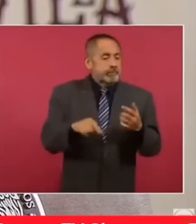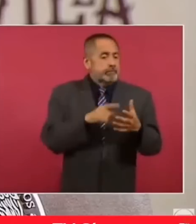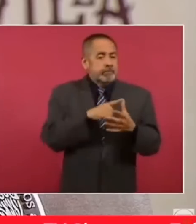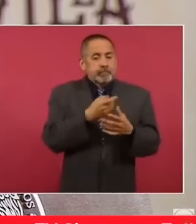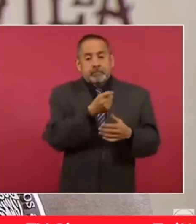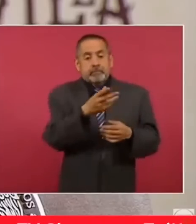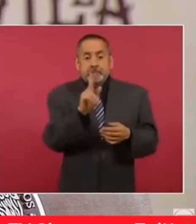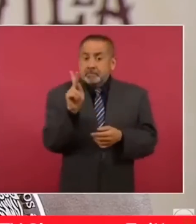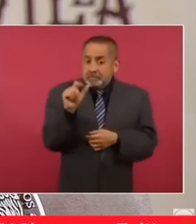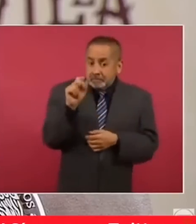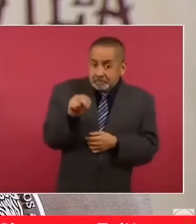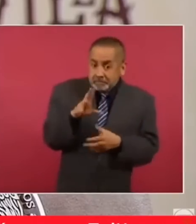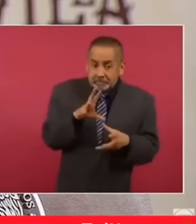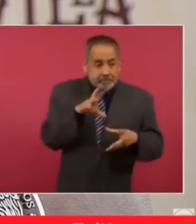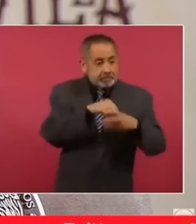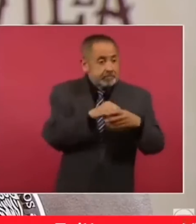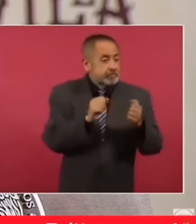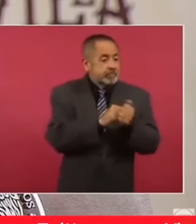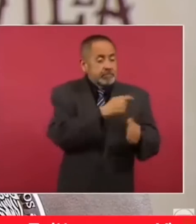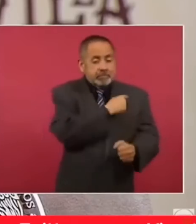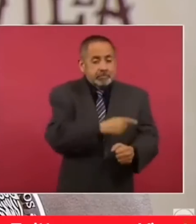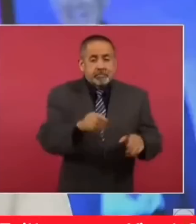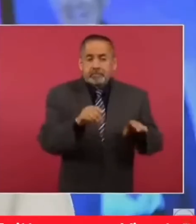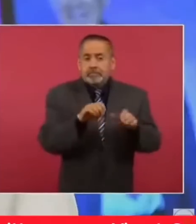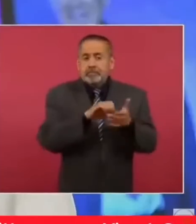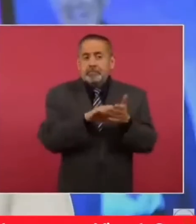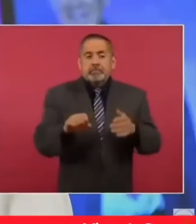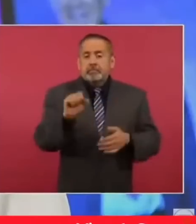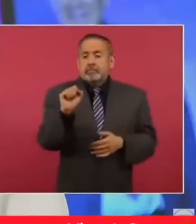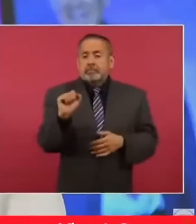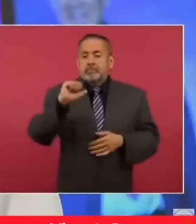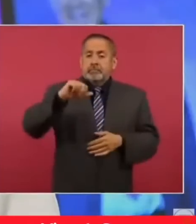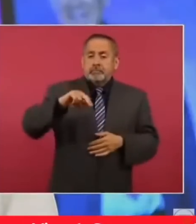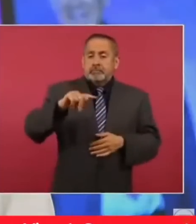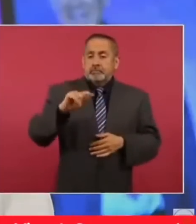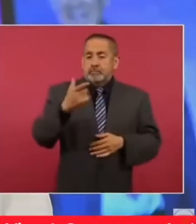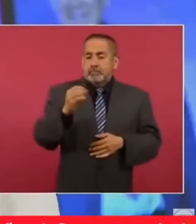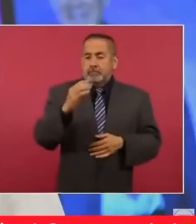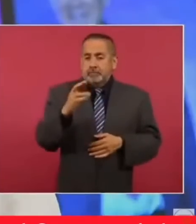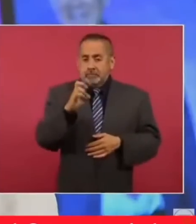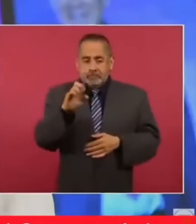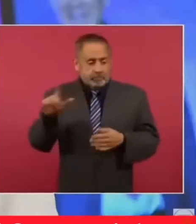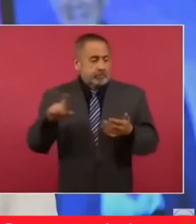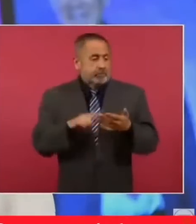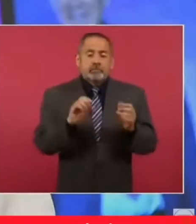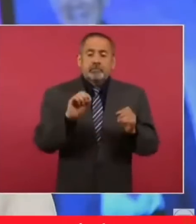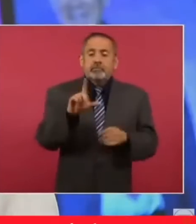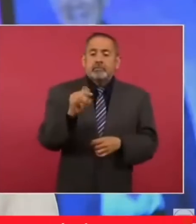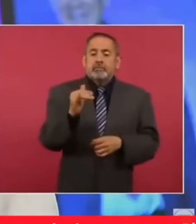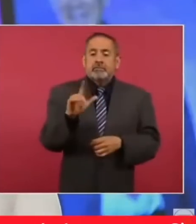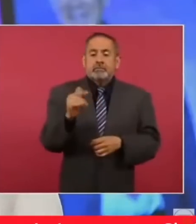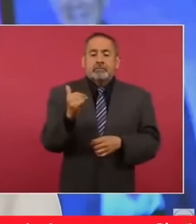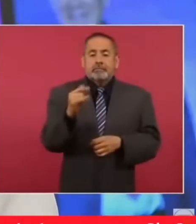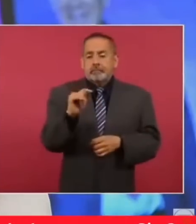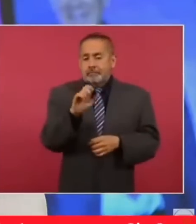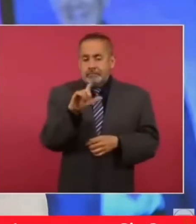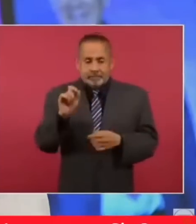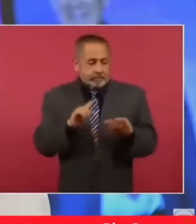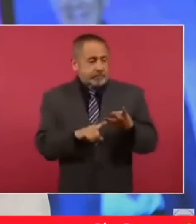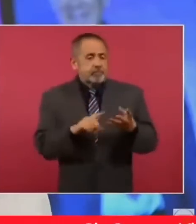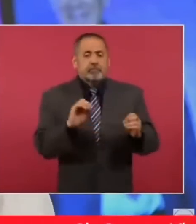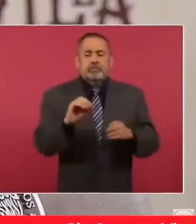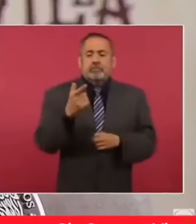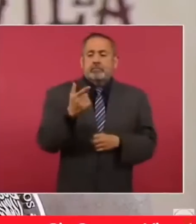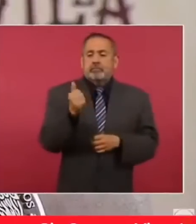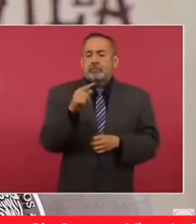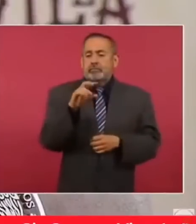hasta panistas de larga afiliación como Santiago Cris, o personajes como Lili Telles y empresarios como Gustavo de Hoyos